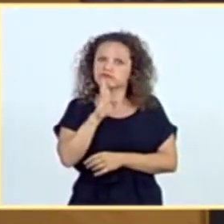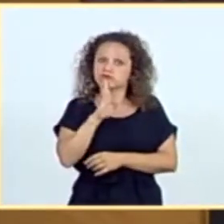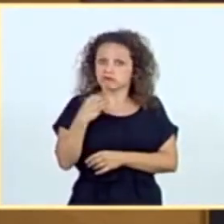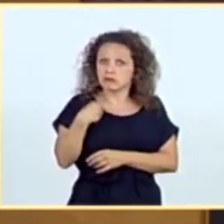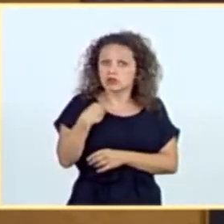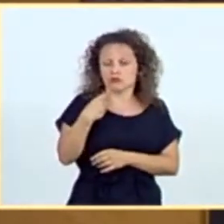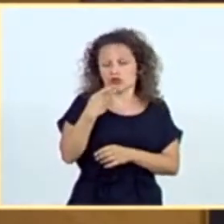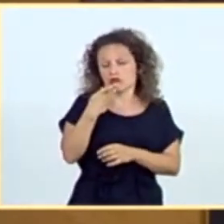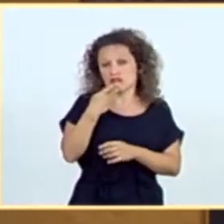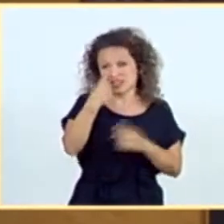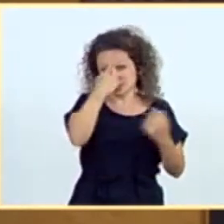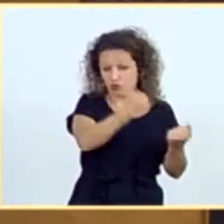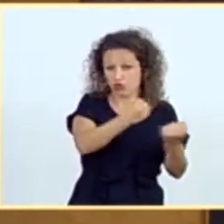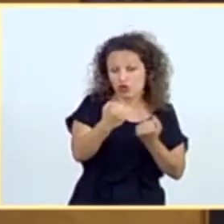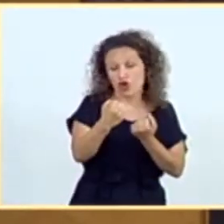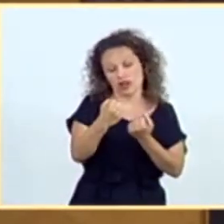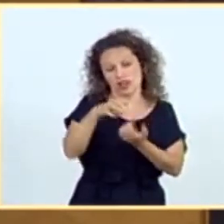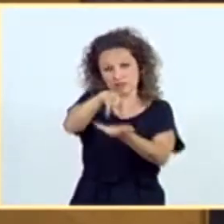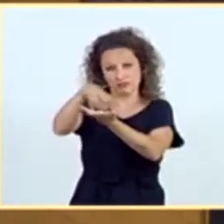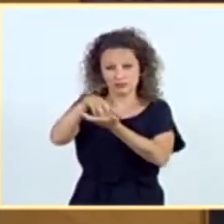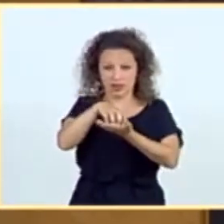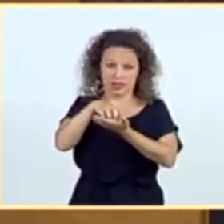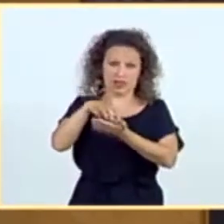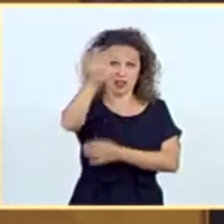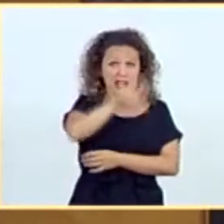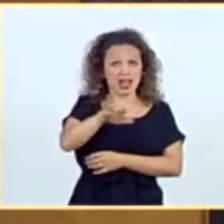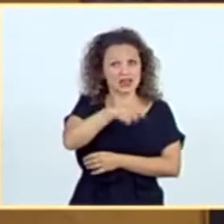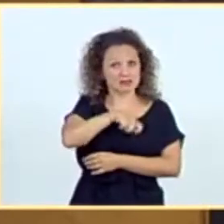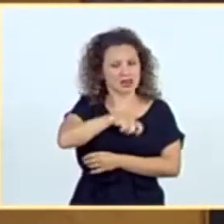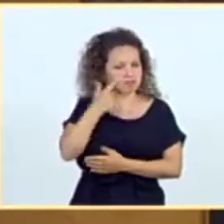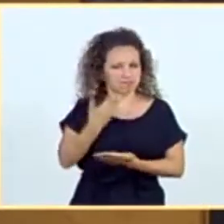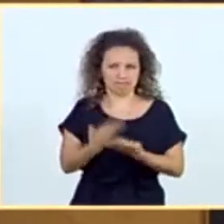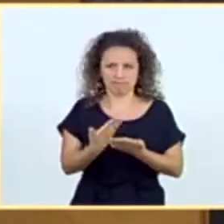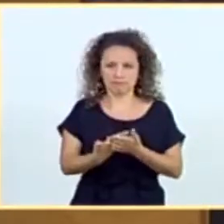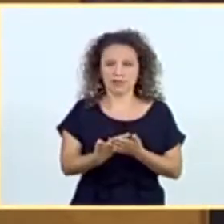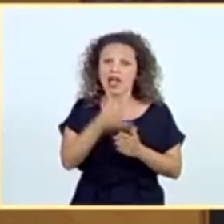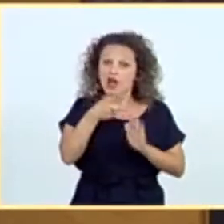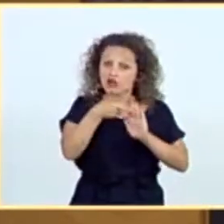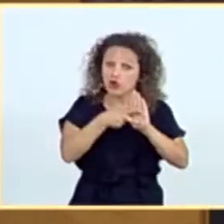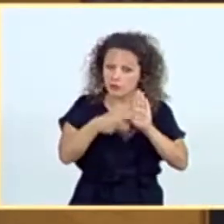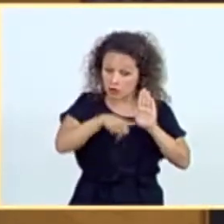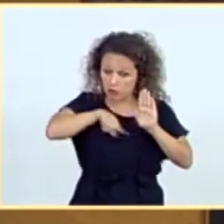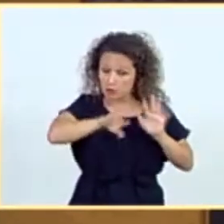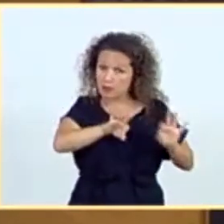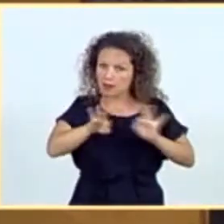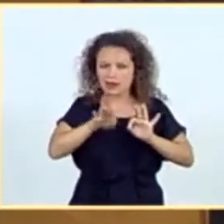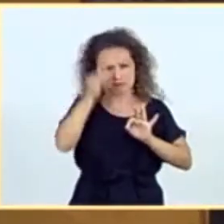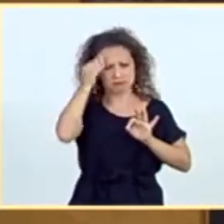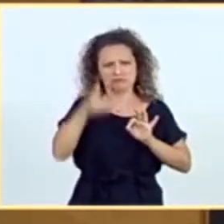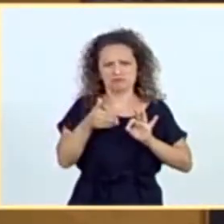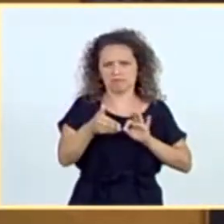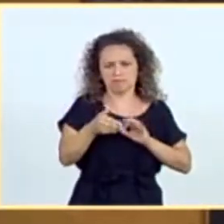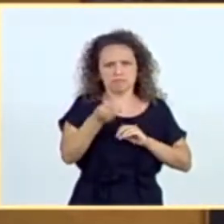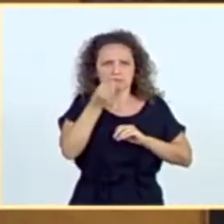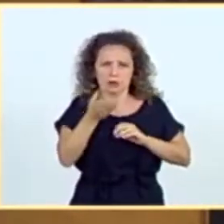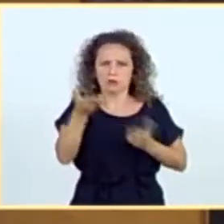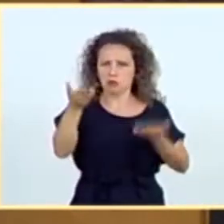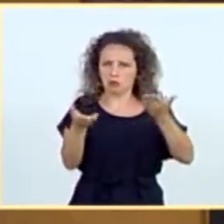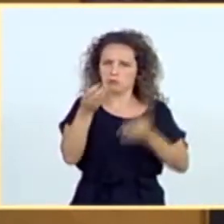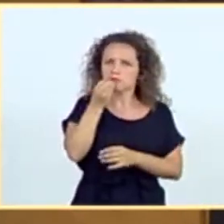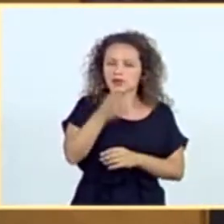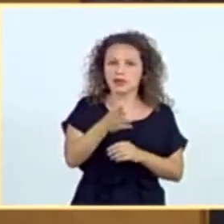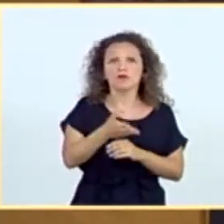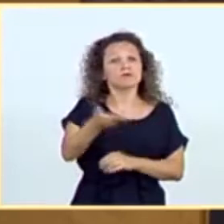autorizaciones y concesiones en todo el litoral español. La norma que estamos preparando creemos que es razonable y proporcionada. Y,